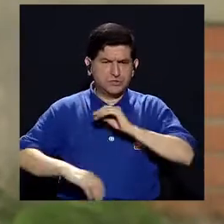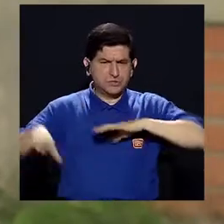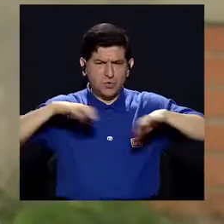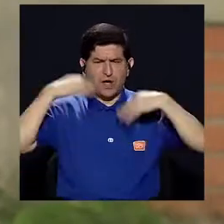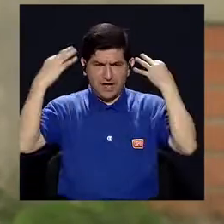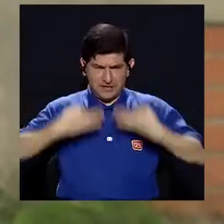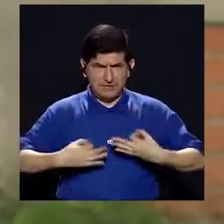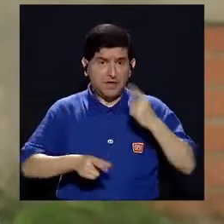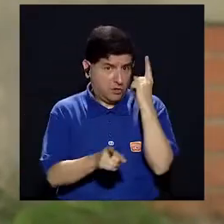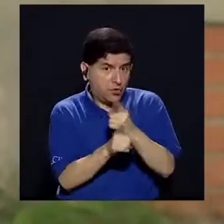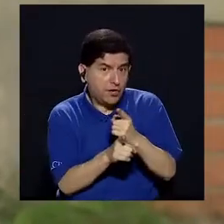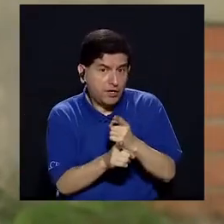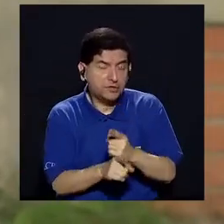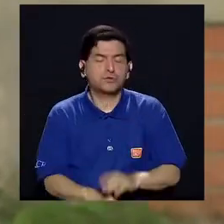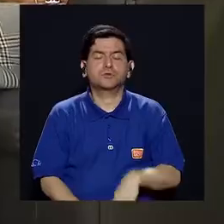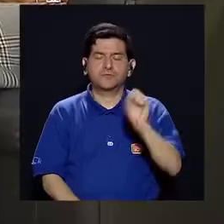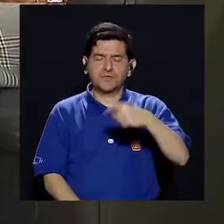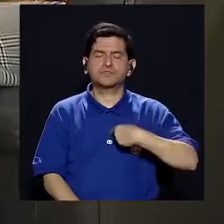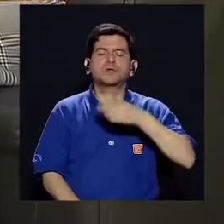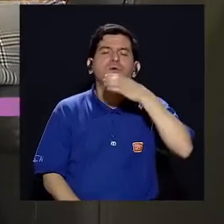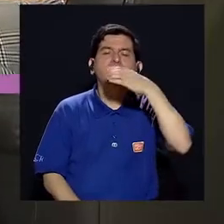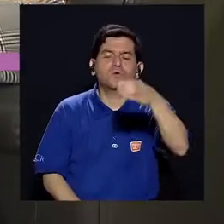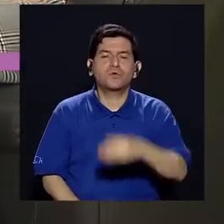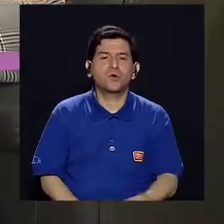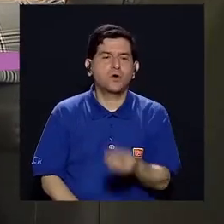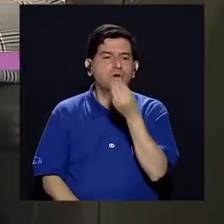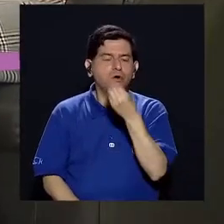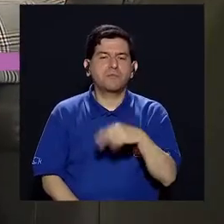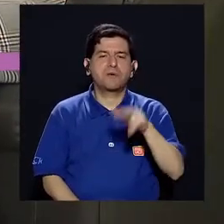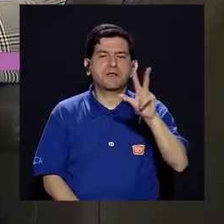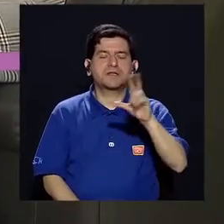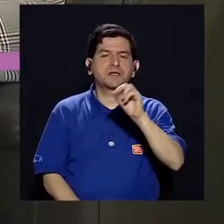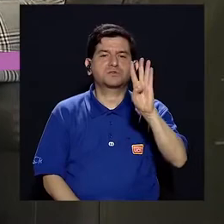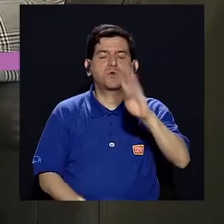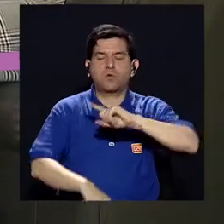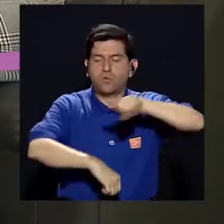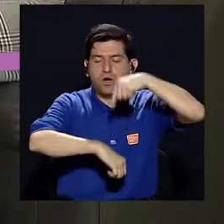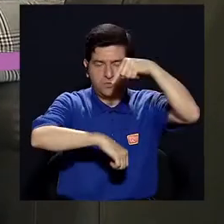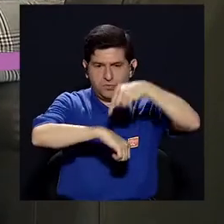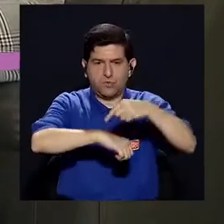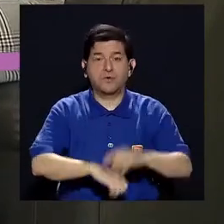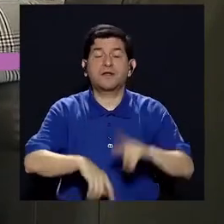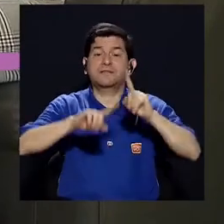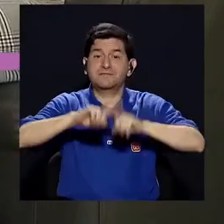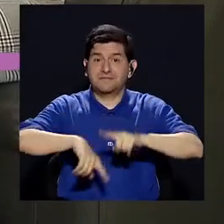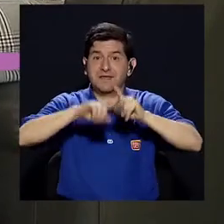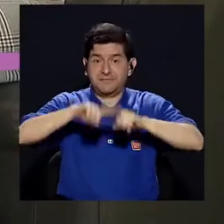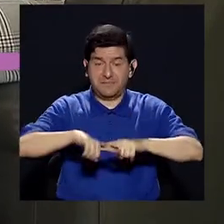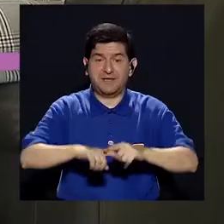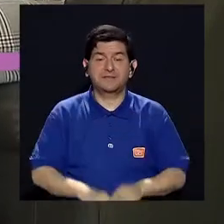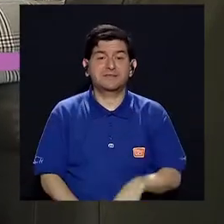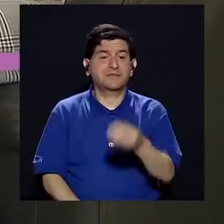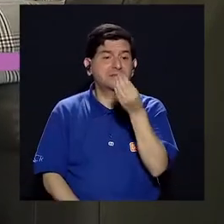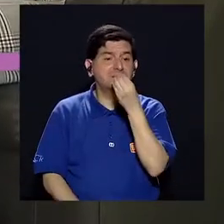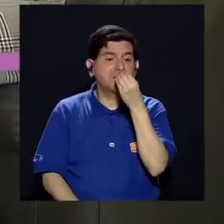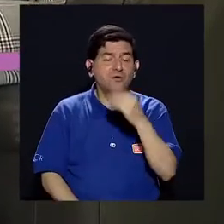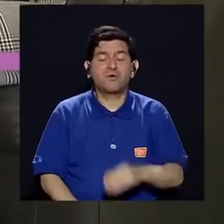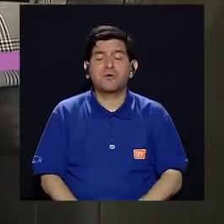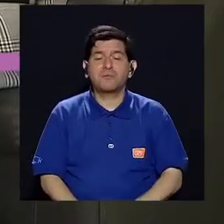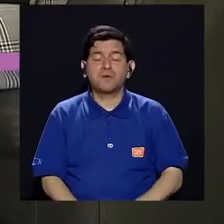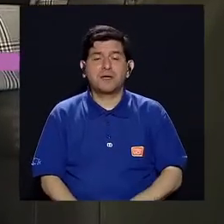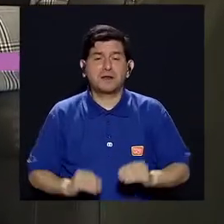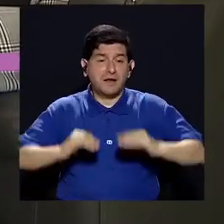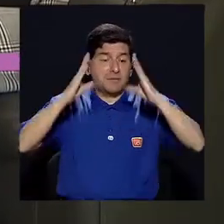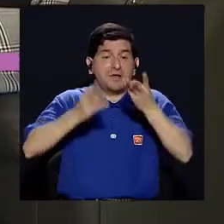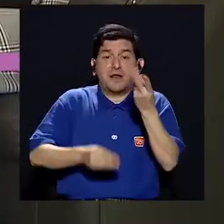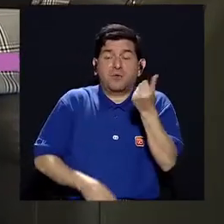su actividad física. ¿Es así o es todo lo que...? Sí, o sea, uno lo que recomienda es comer cada 3, 4 horas y eso también va a depender qué tanto desayuna